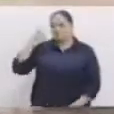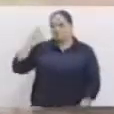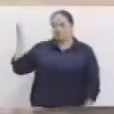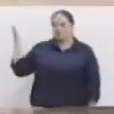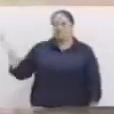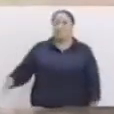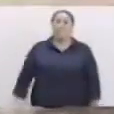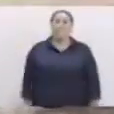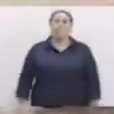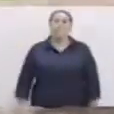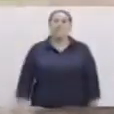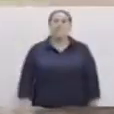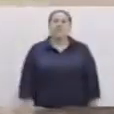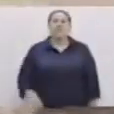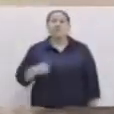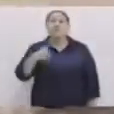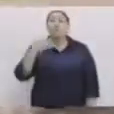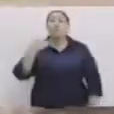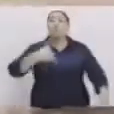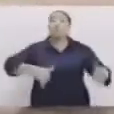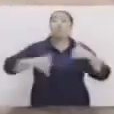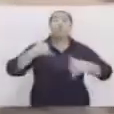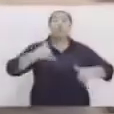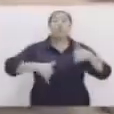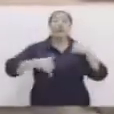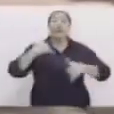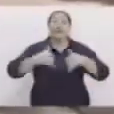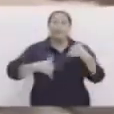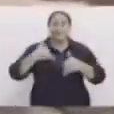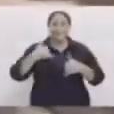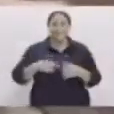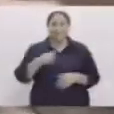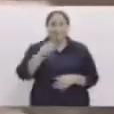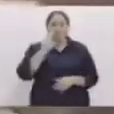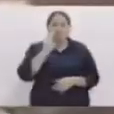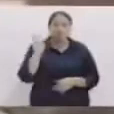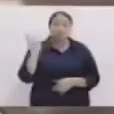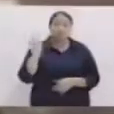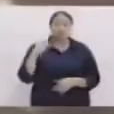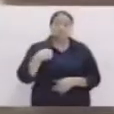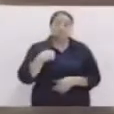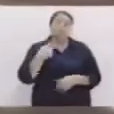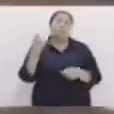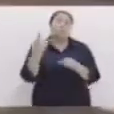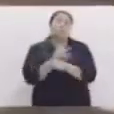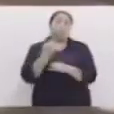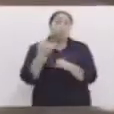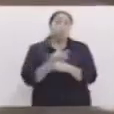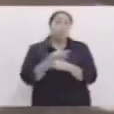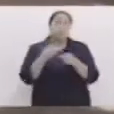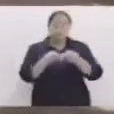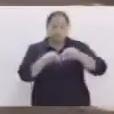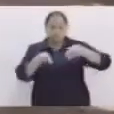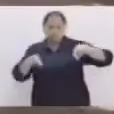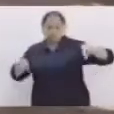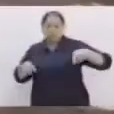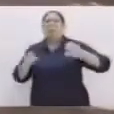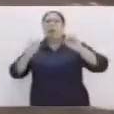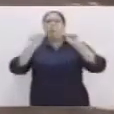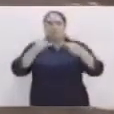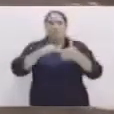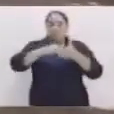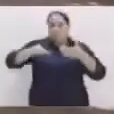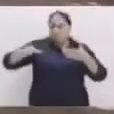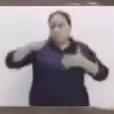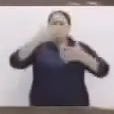juego que se llama la rayuela. Si se dan cuenta, yo estoy utilizando una cinta. También pueden utilizar masking